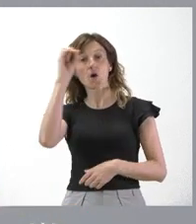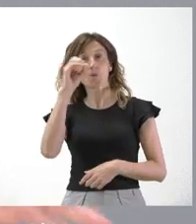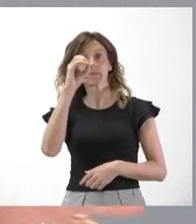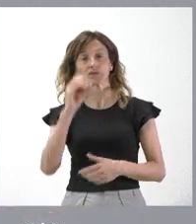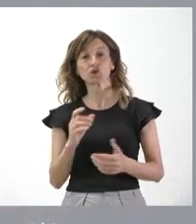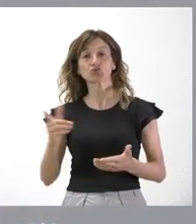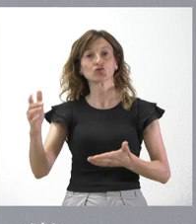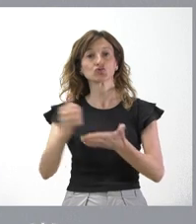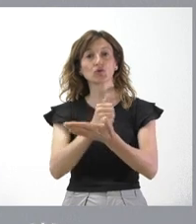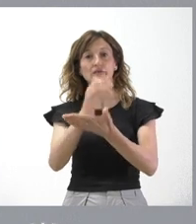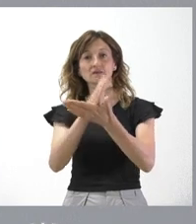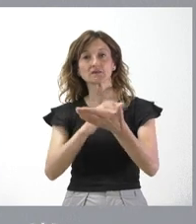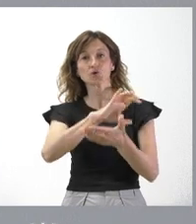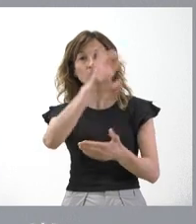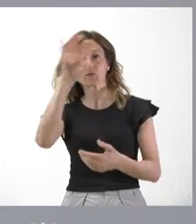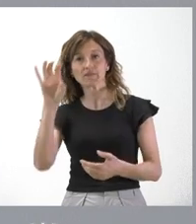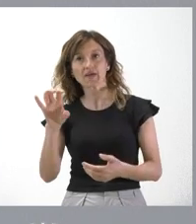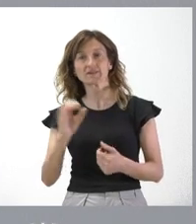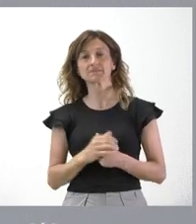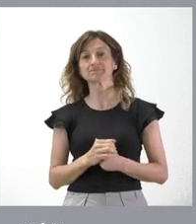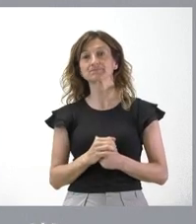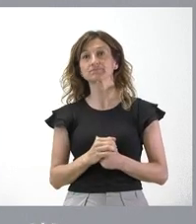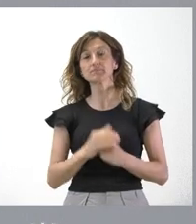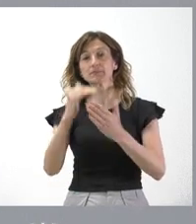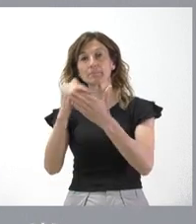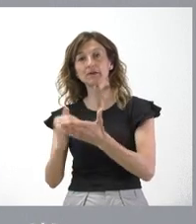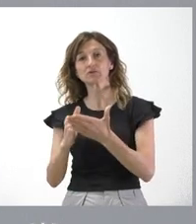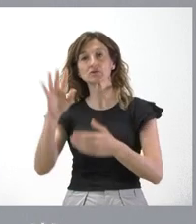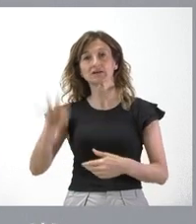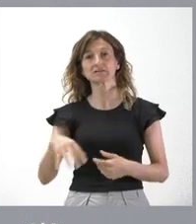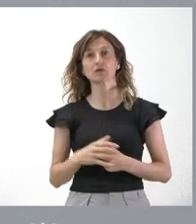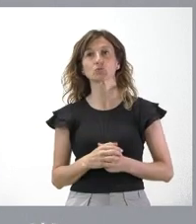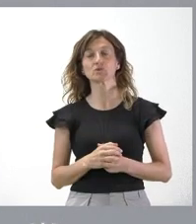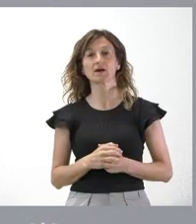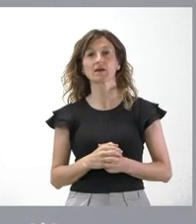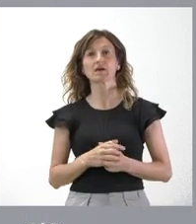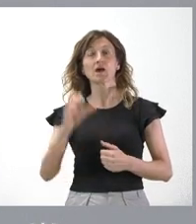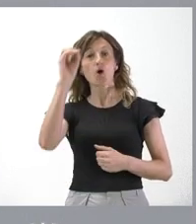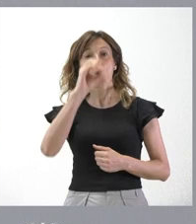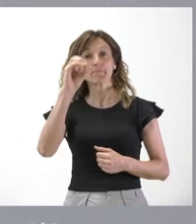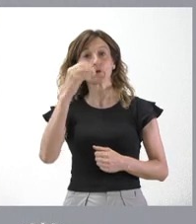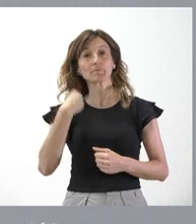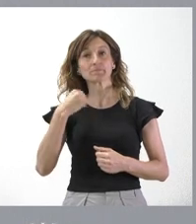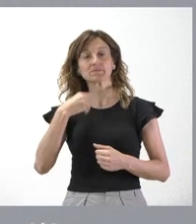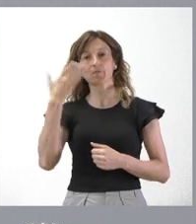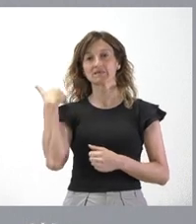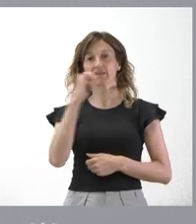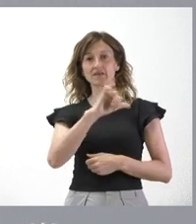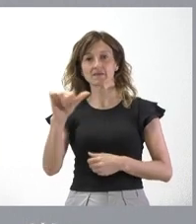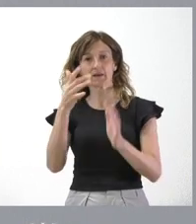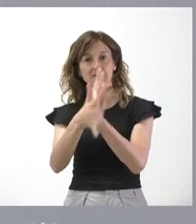las comunidades autónomas, con la única excepción de Cataluña. Y es la misma posición que yo les comenté la pasada semana,